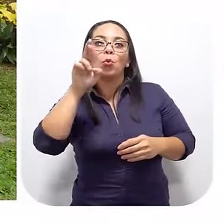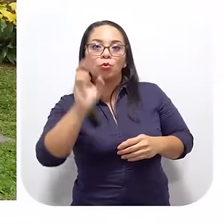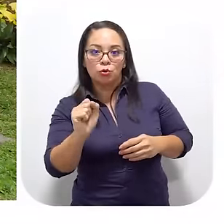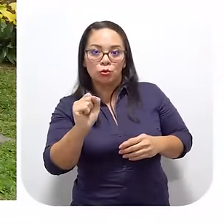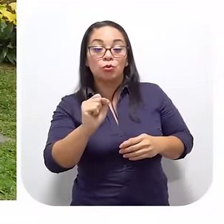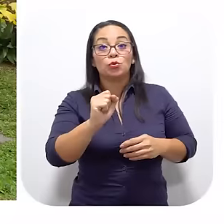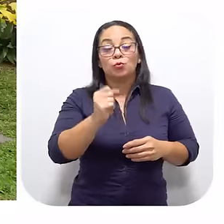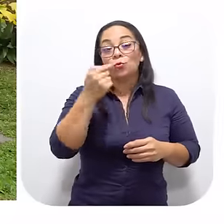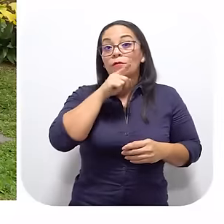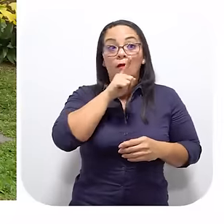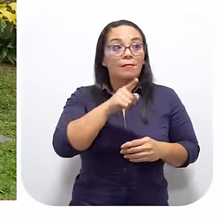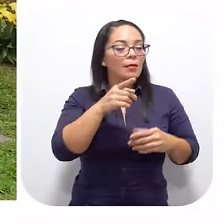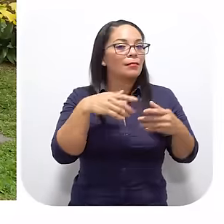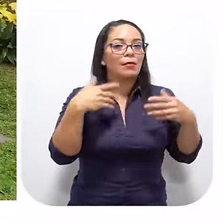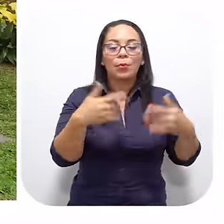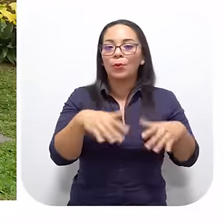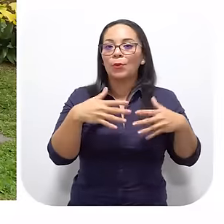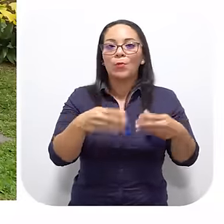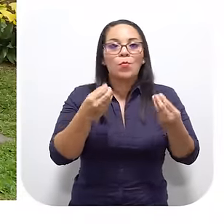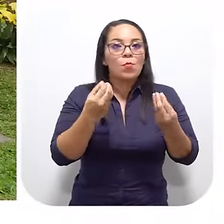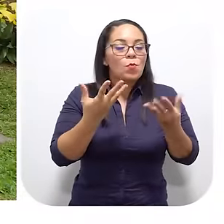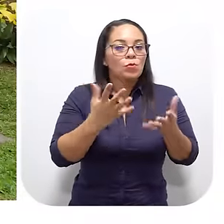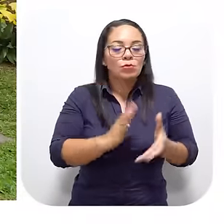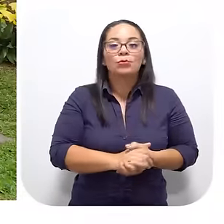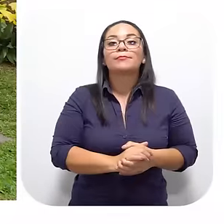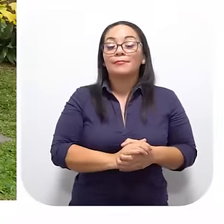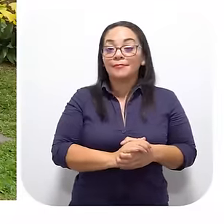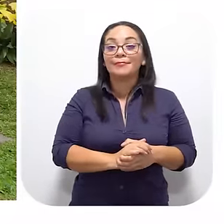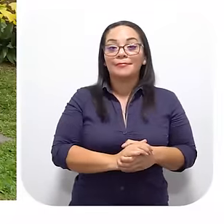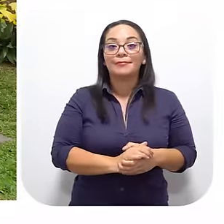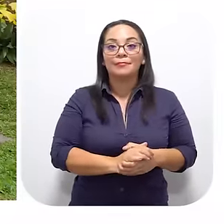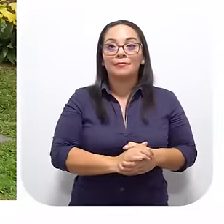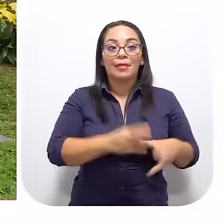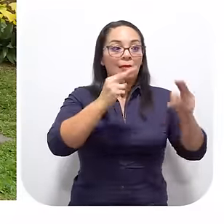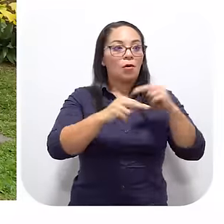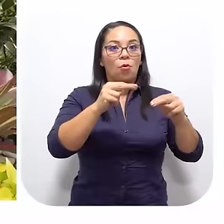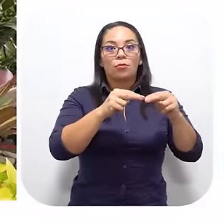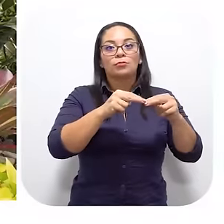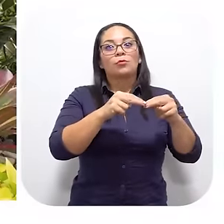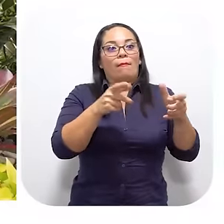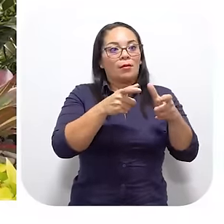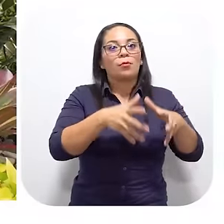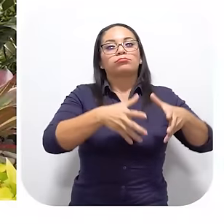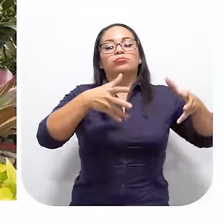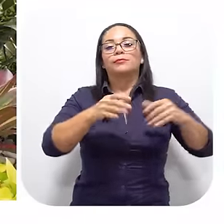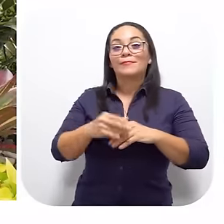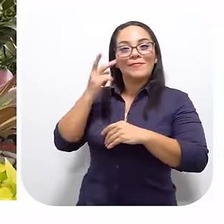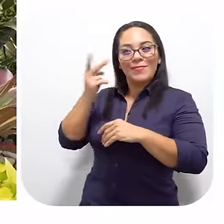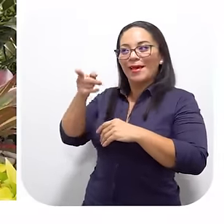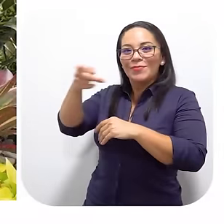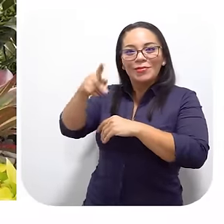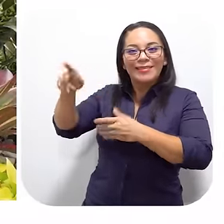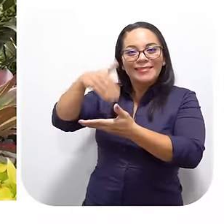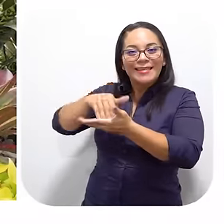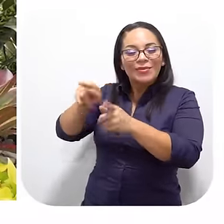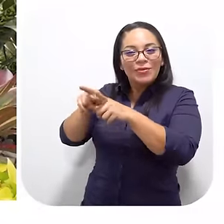Que Se nos ha Hecho más bien Pequeño El negocio Y ya los encadenamientos Usted